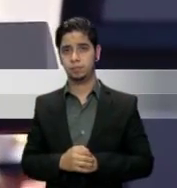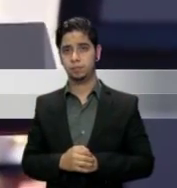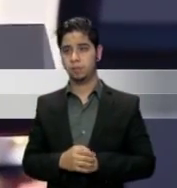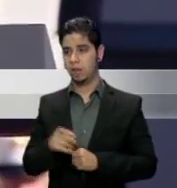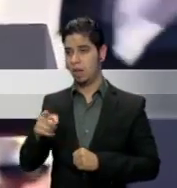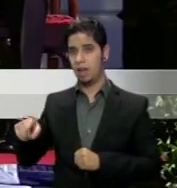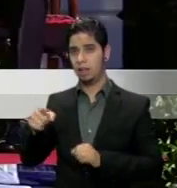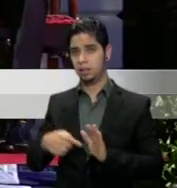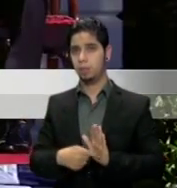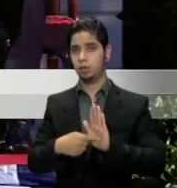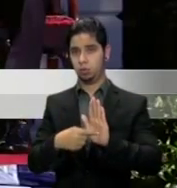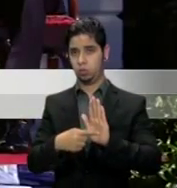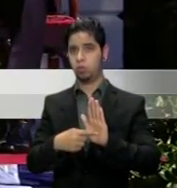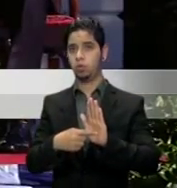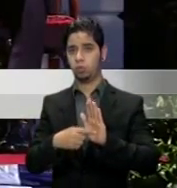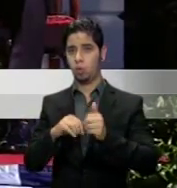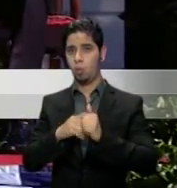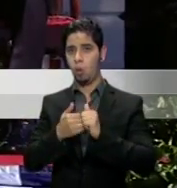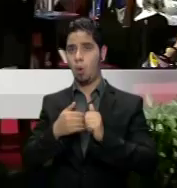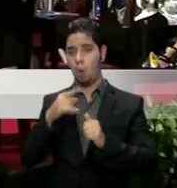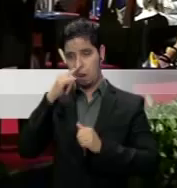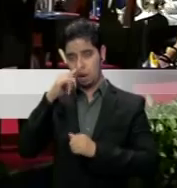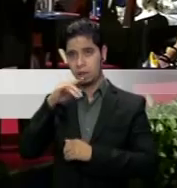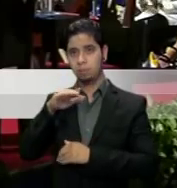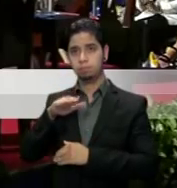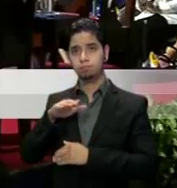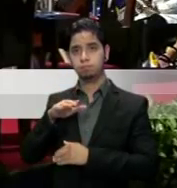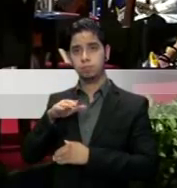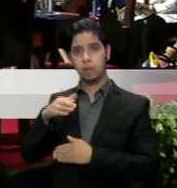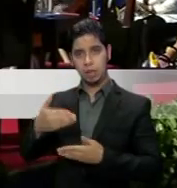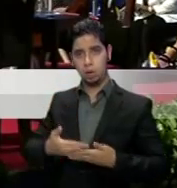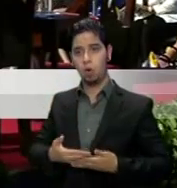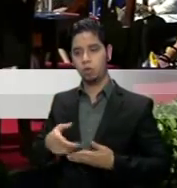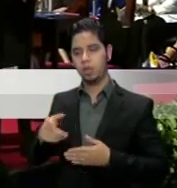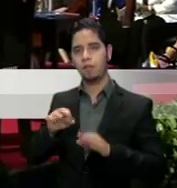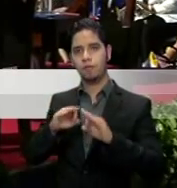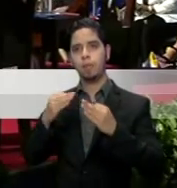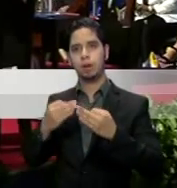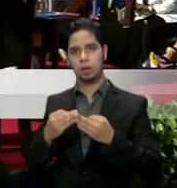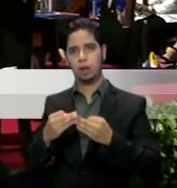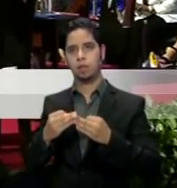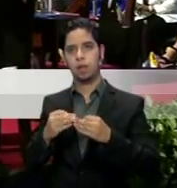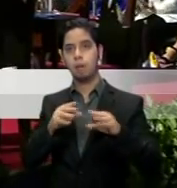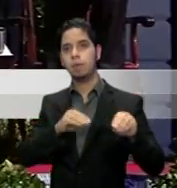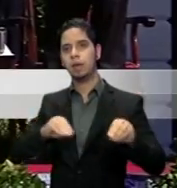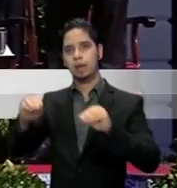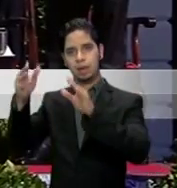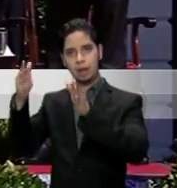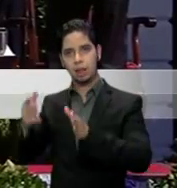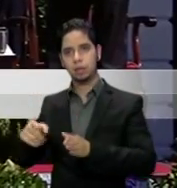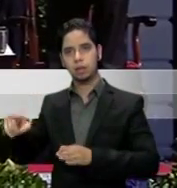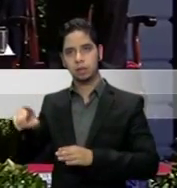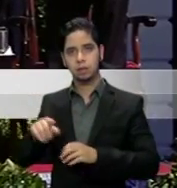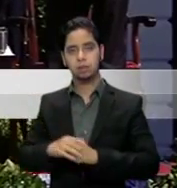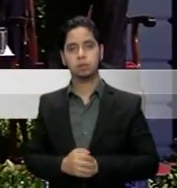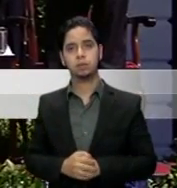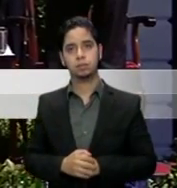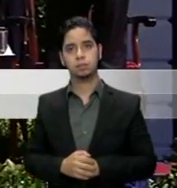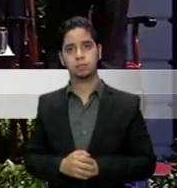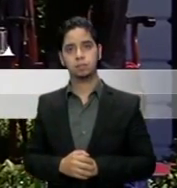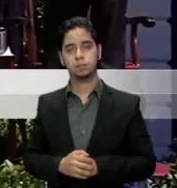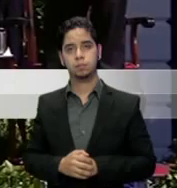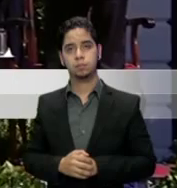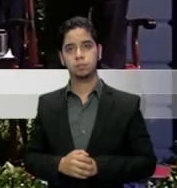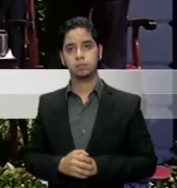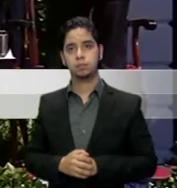un hijo de familia de inmigrantes y agradeció la hospitalidad de un país construido en gran parte por esas familias.